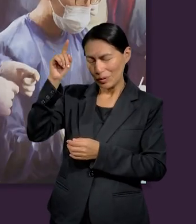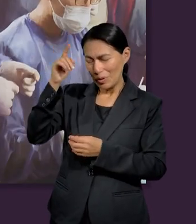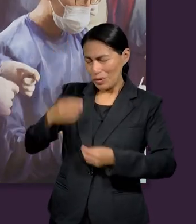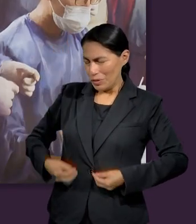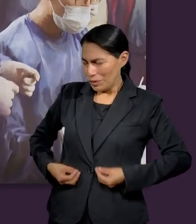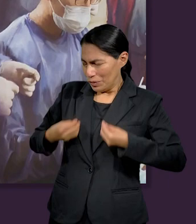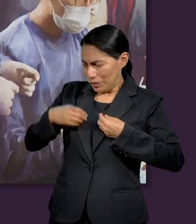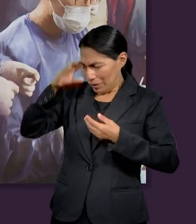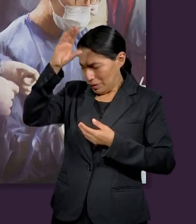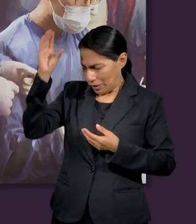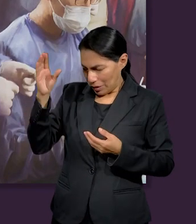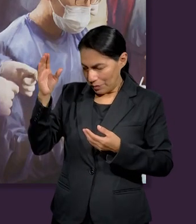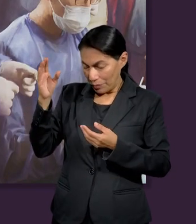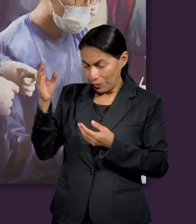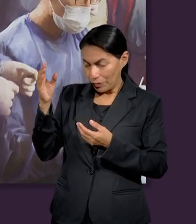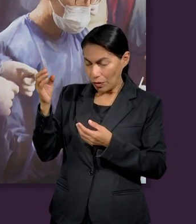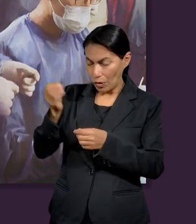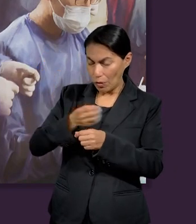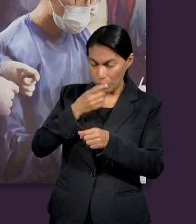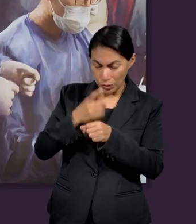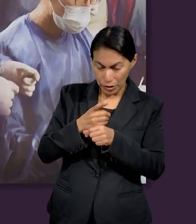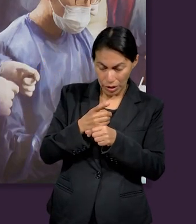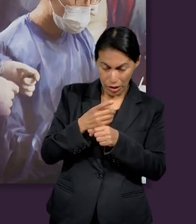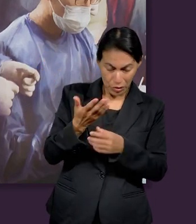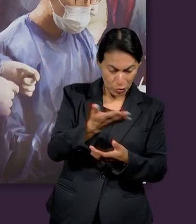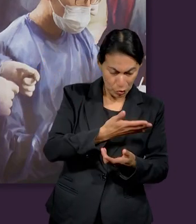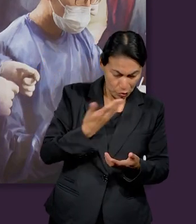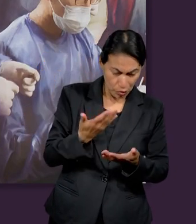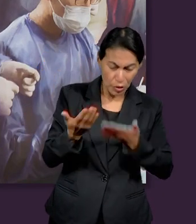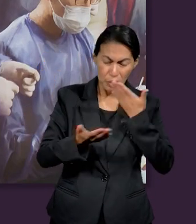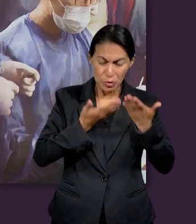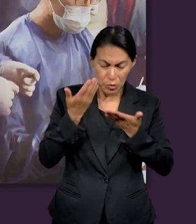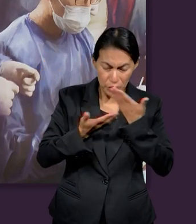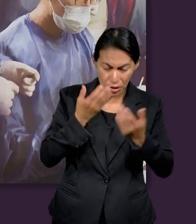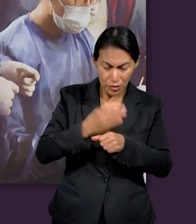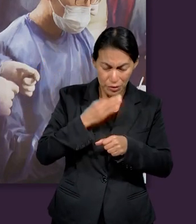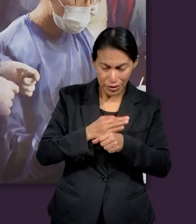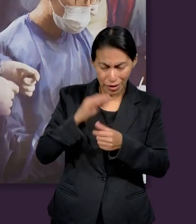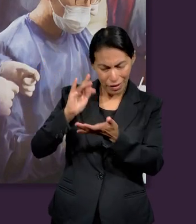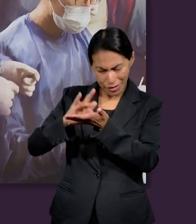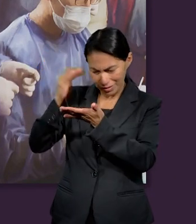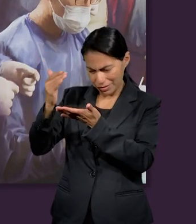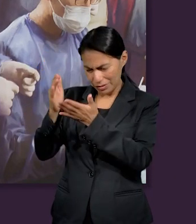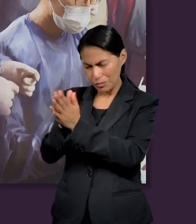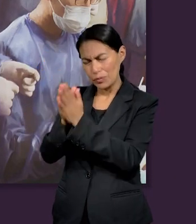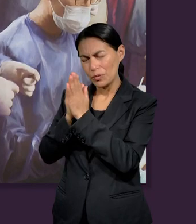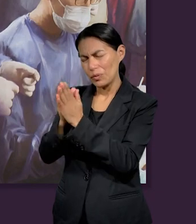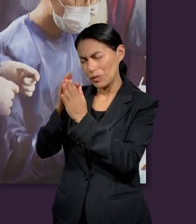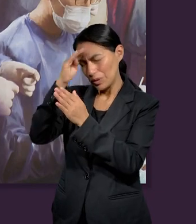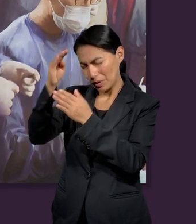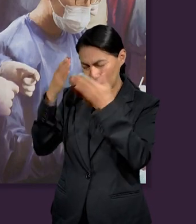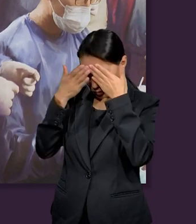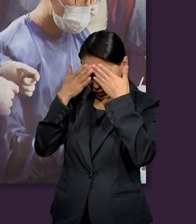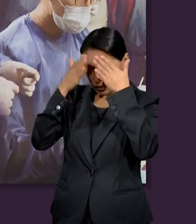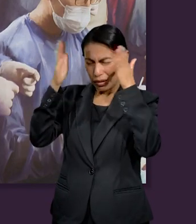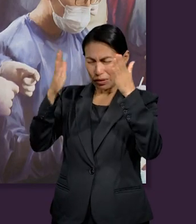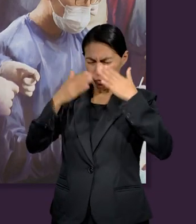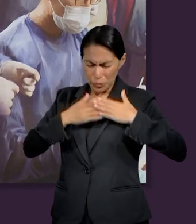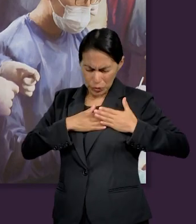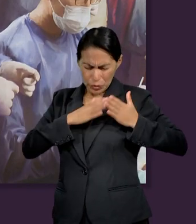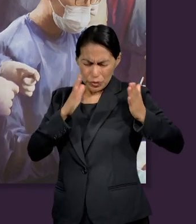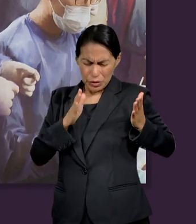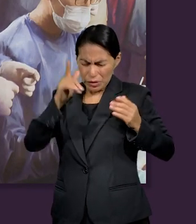Señor del Cielo, te damos muchas gracias por la oportunidad que nos das de poder estudiar tu palabra en este momento. Abre nuestros